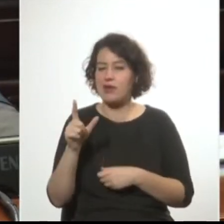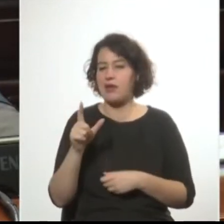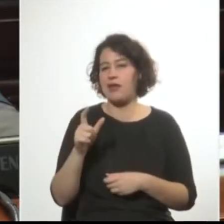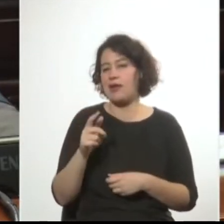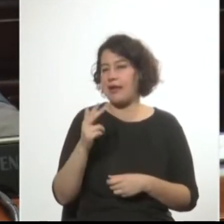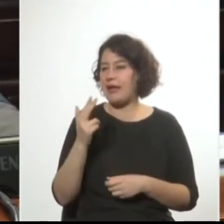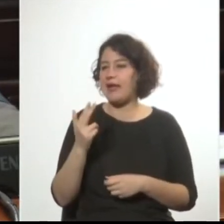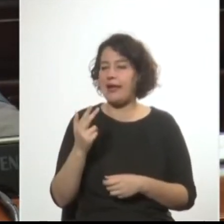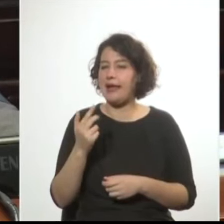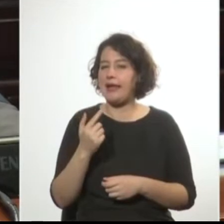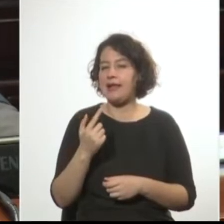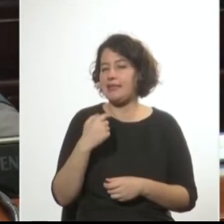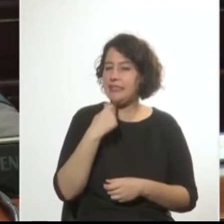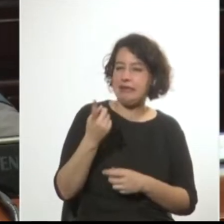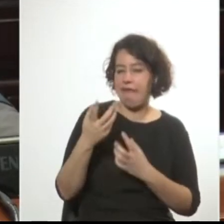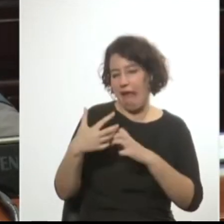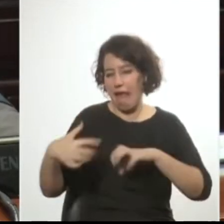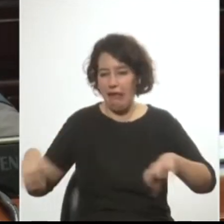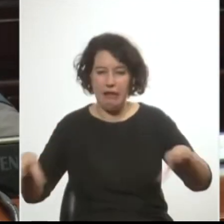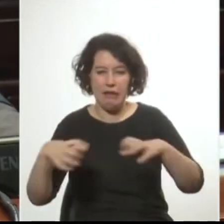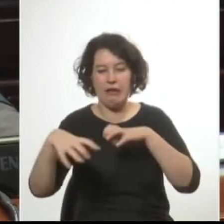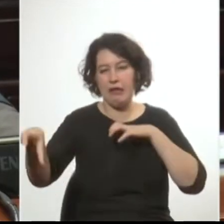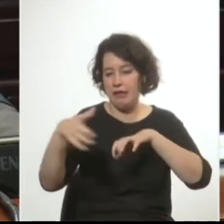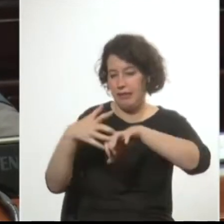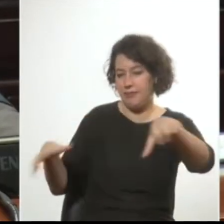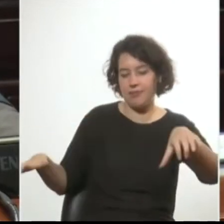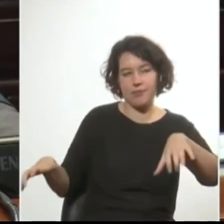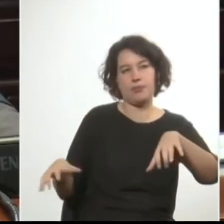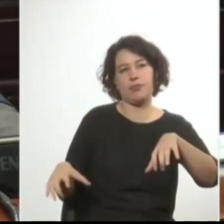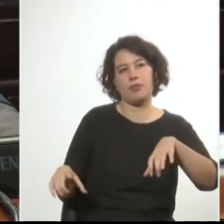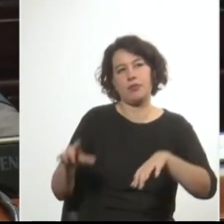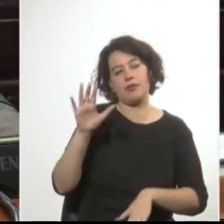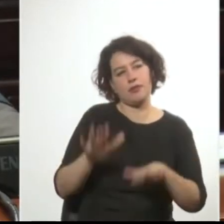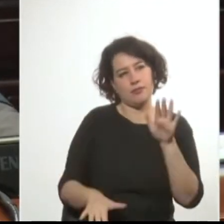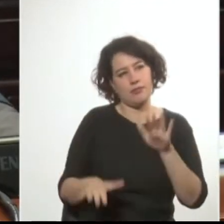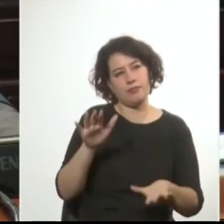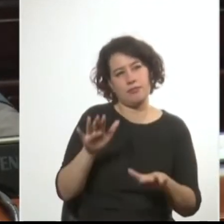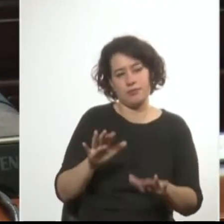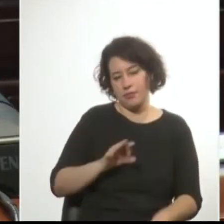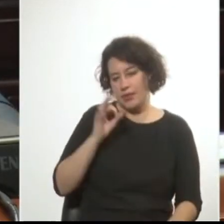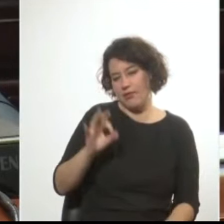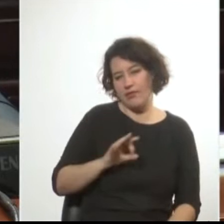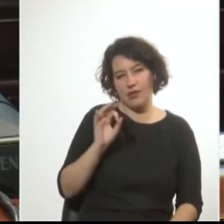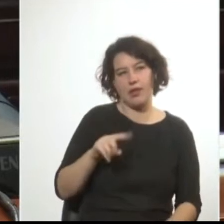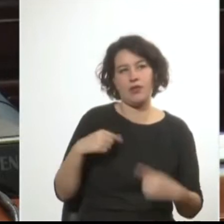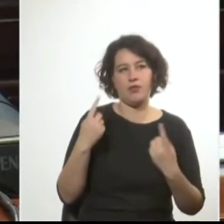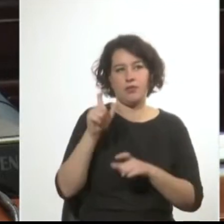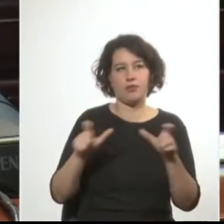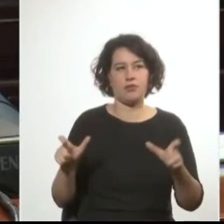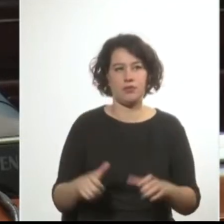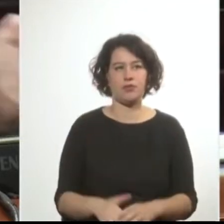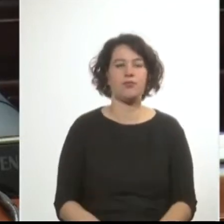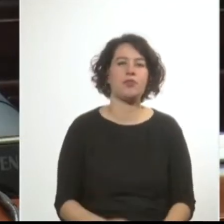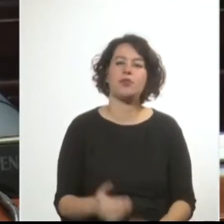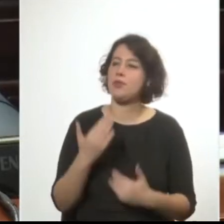fragmentación que alimentan en los más diversos aspectos de la vida de nuestra gente. Muchas